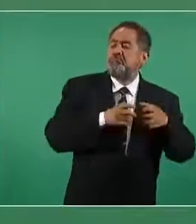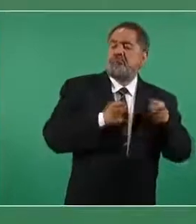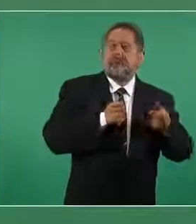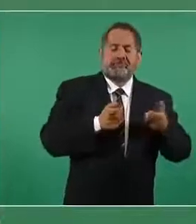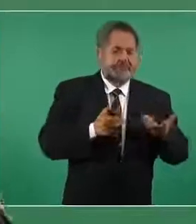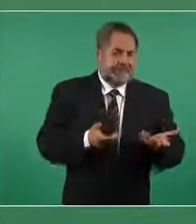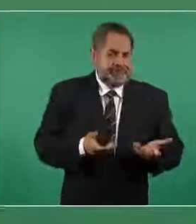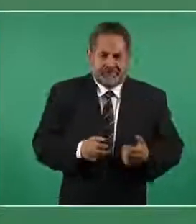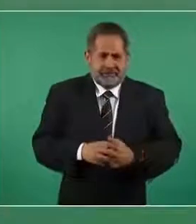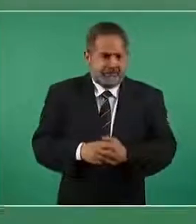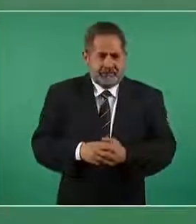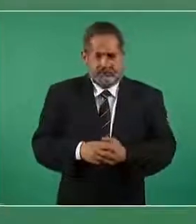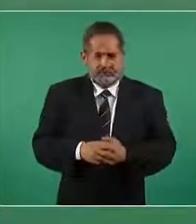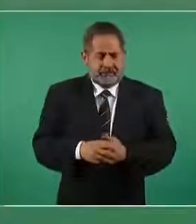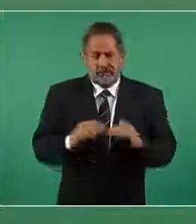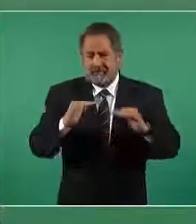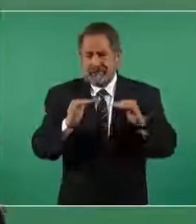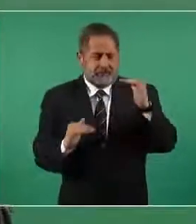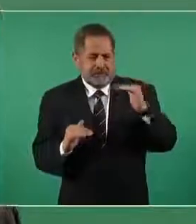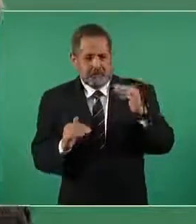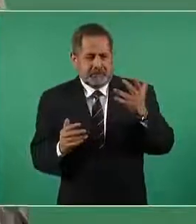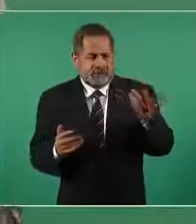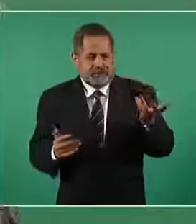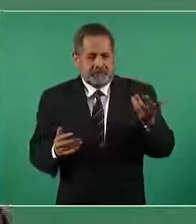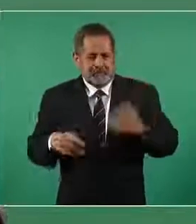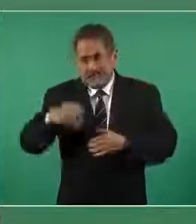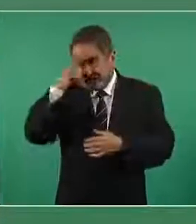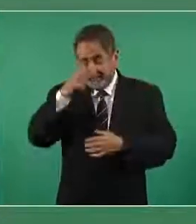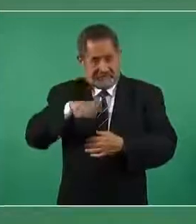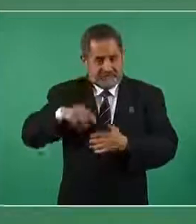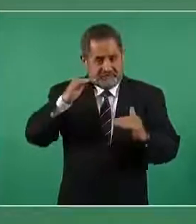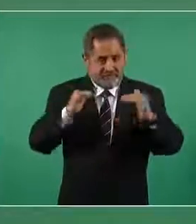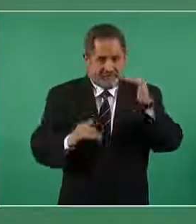la desigualdad en México